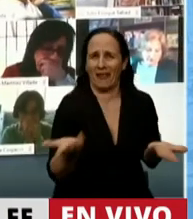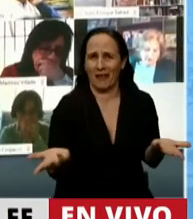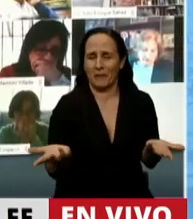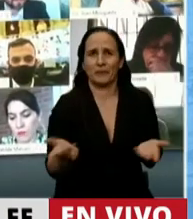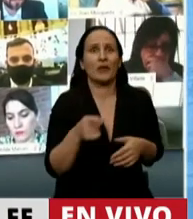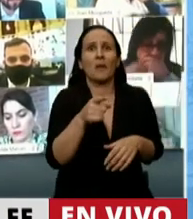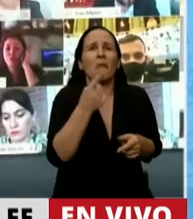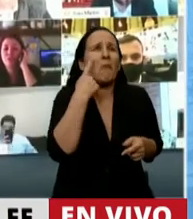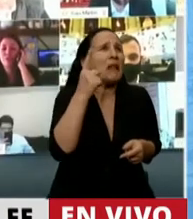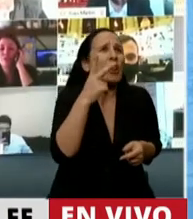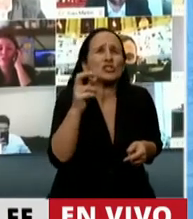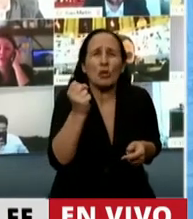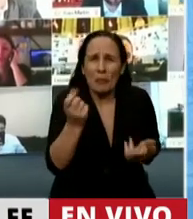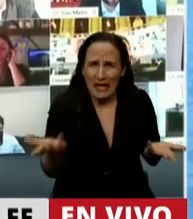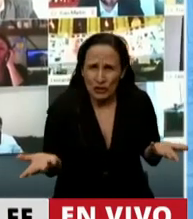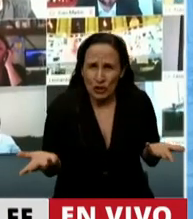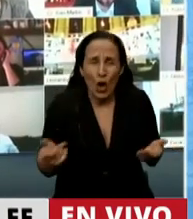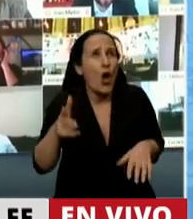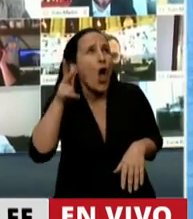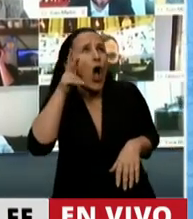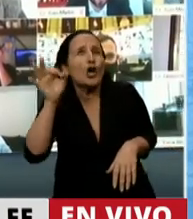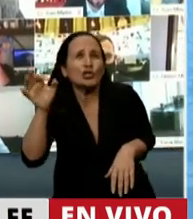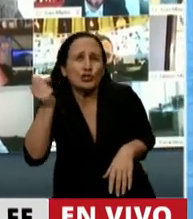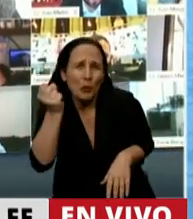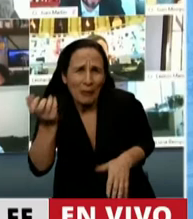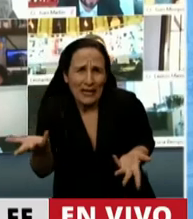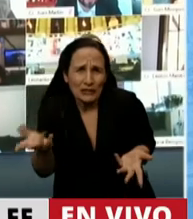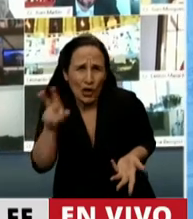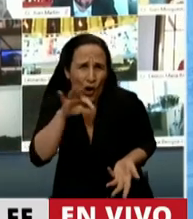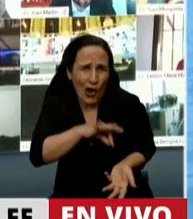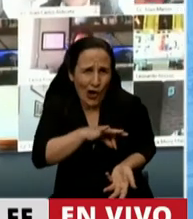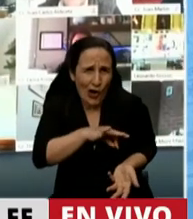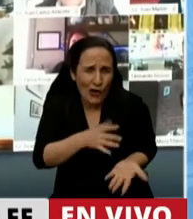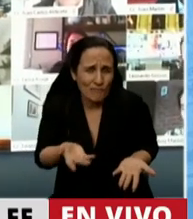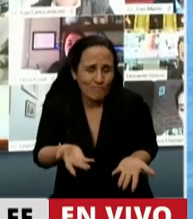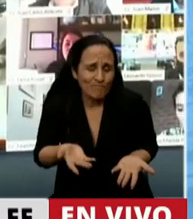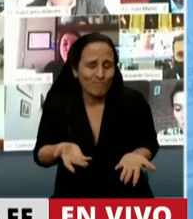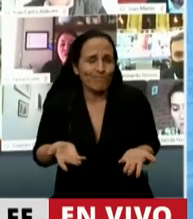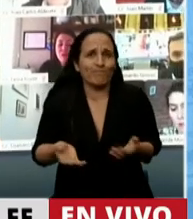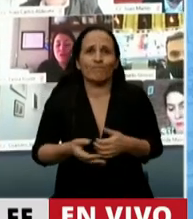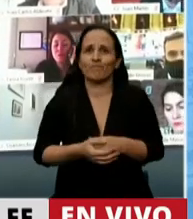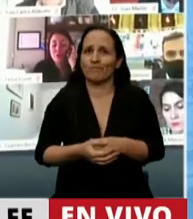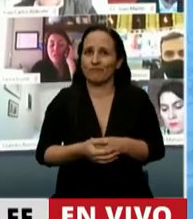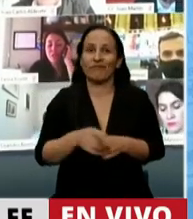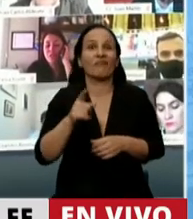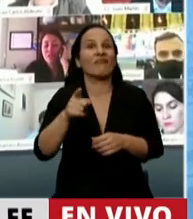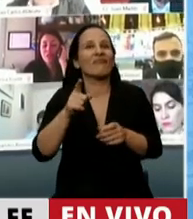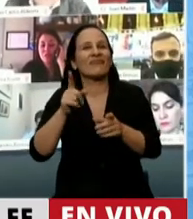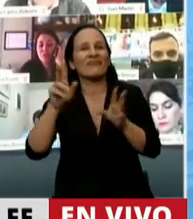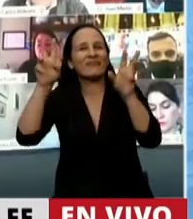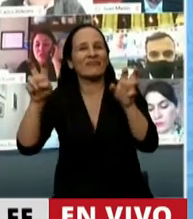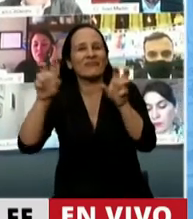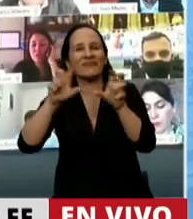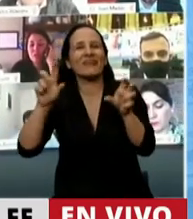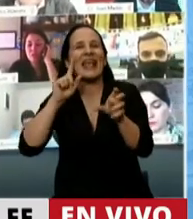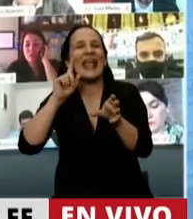por ejemplo de 1.200 pesos, 800 pesos. El incluir salud, que vendría a ser como la